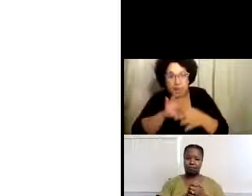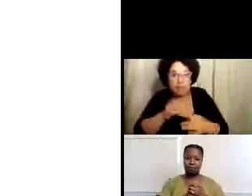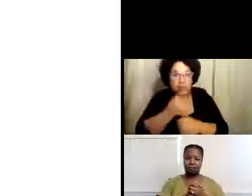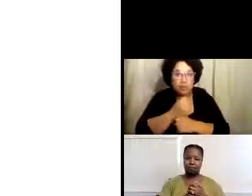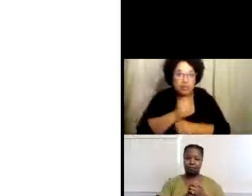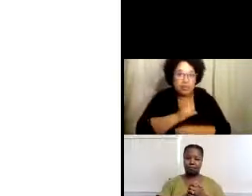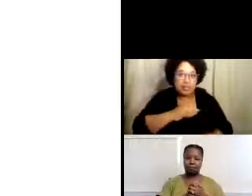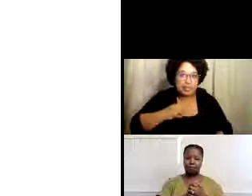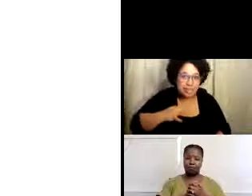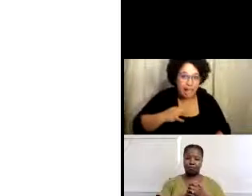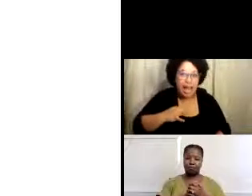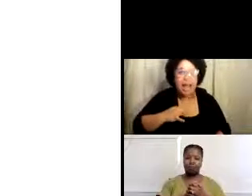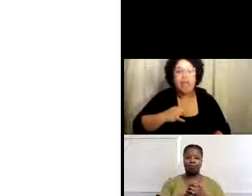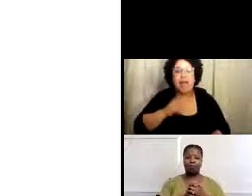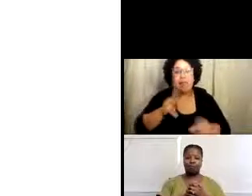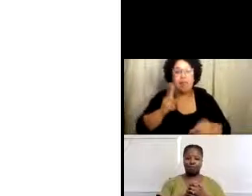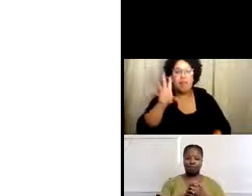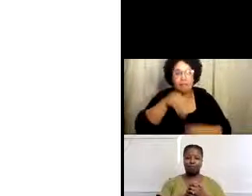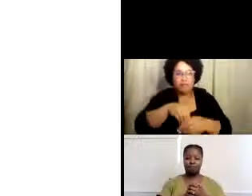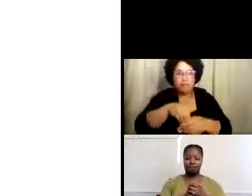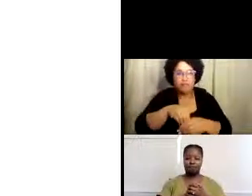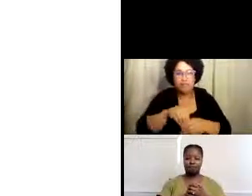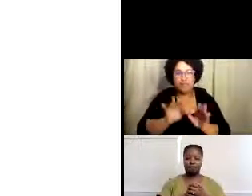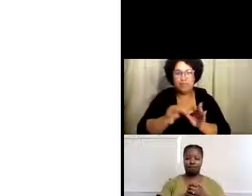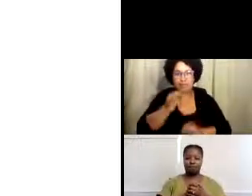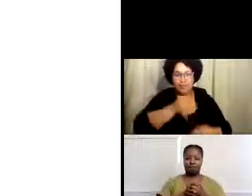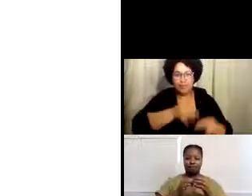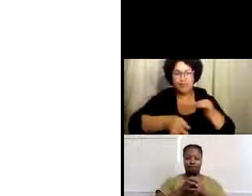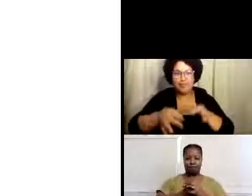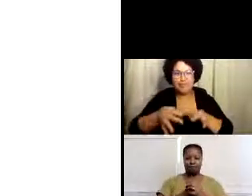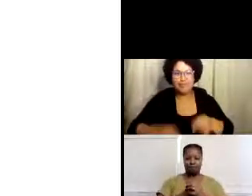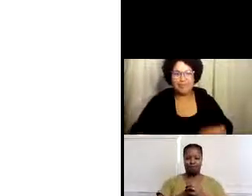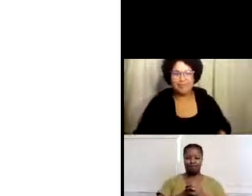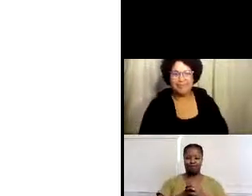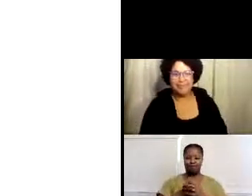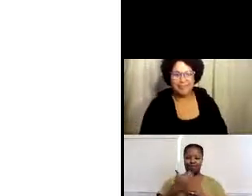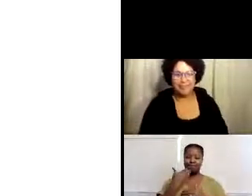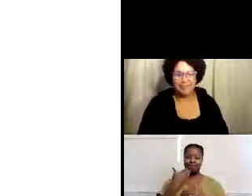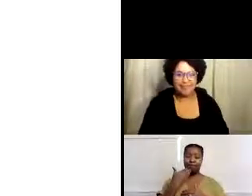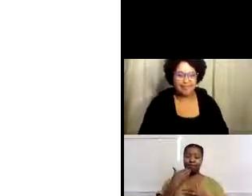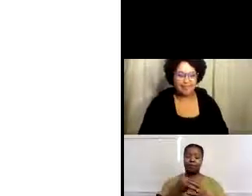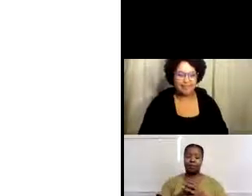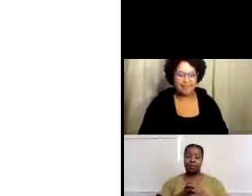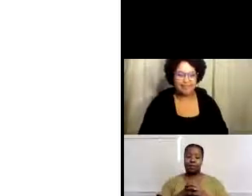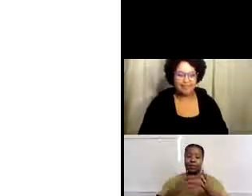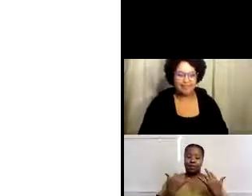principal entre ellas era la seguridad del personal y el participante, claro.